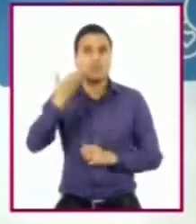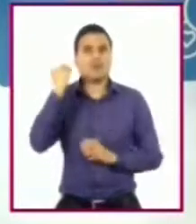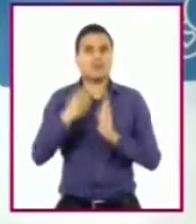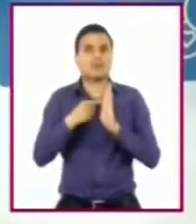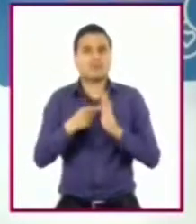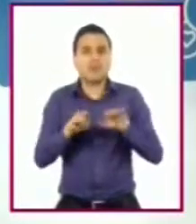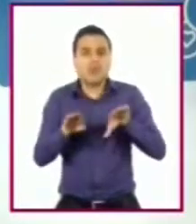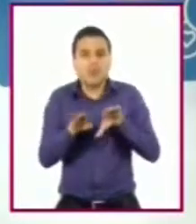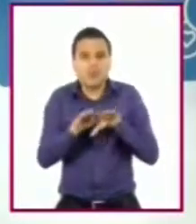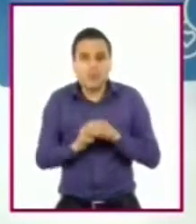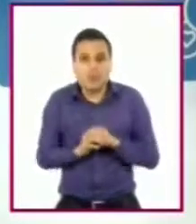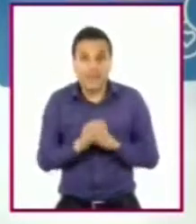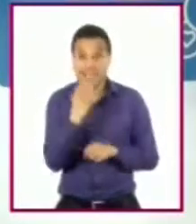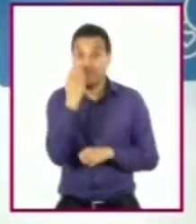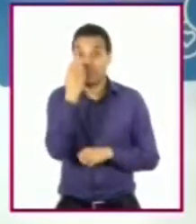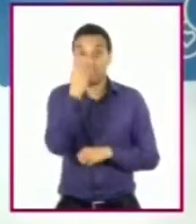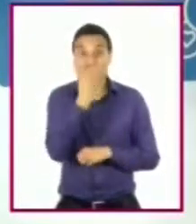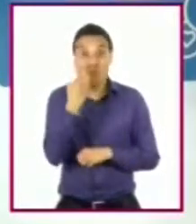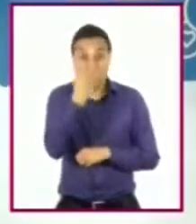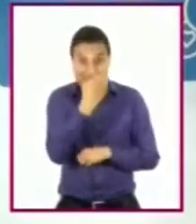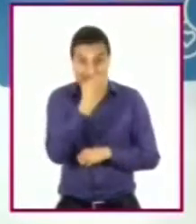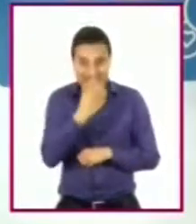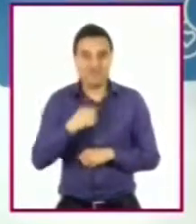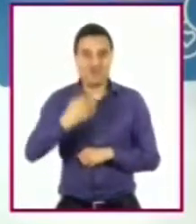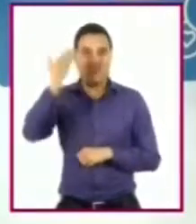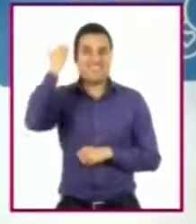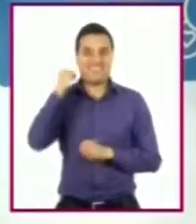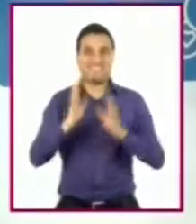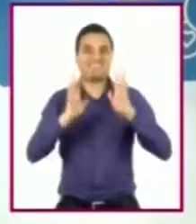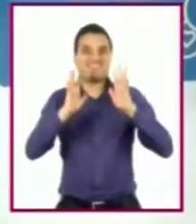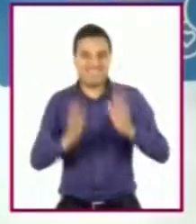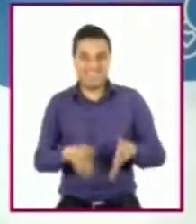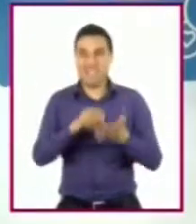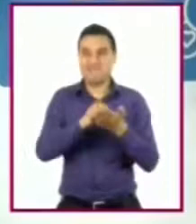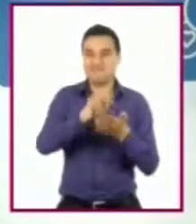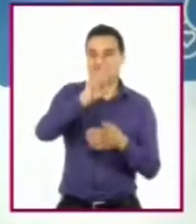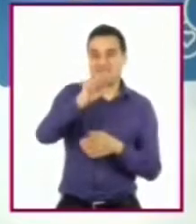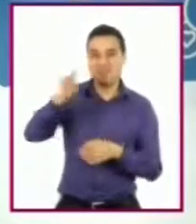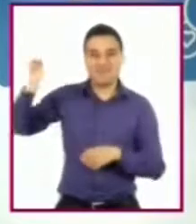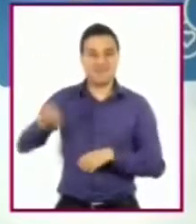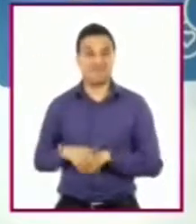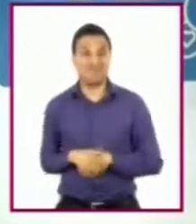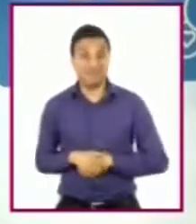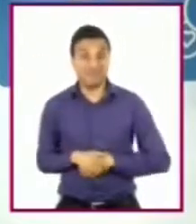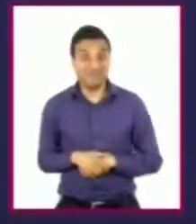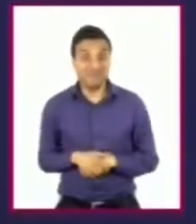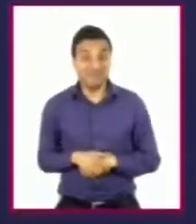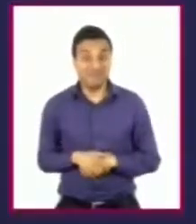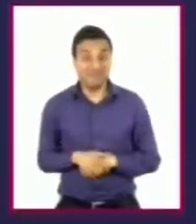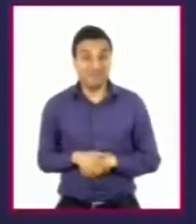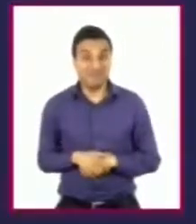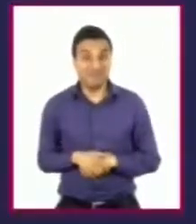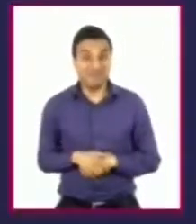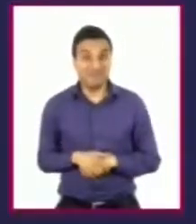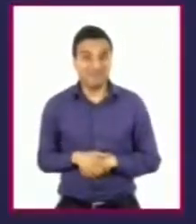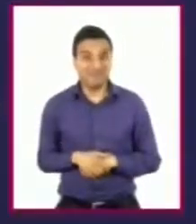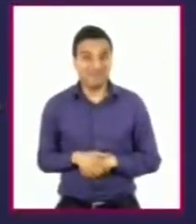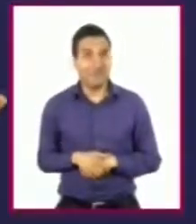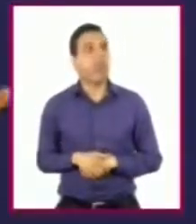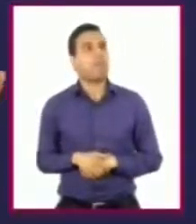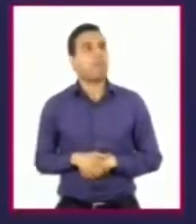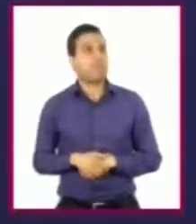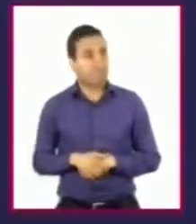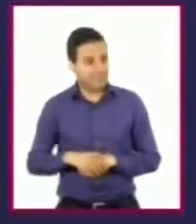murales en la institución donde me formé como maestro y en una de las escuelas donde trabajé. ¡Qué